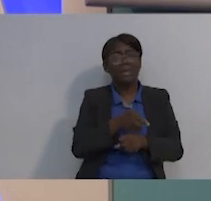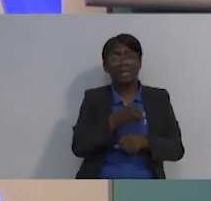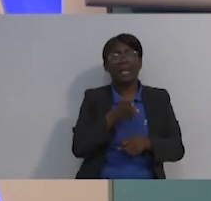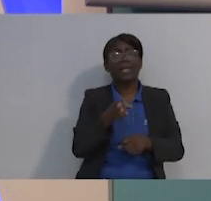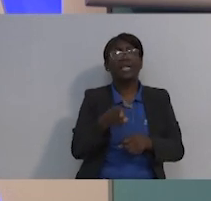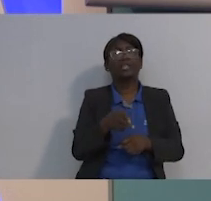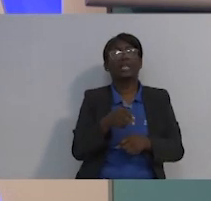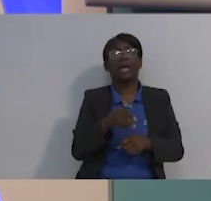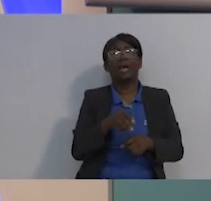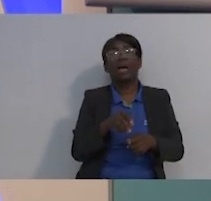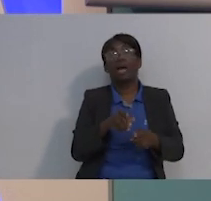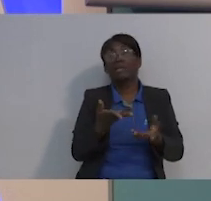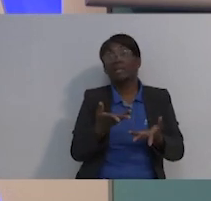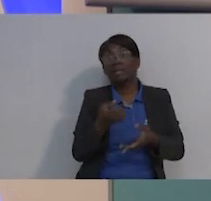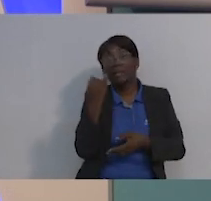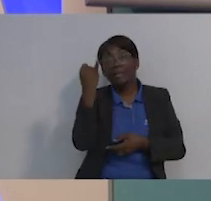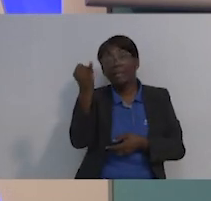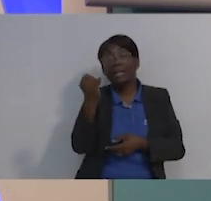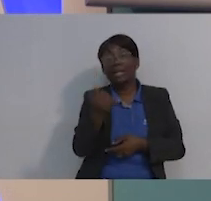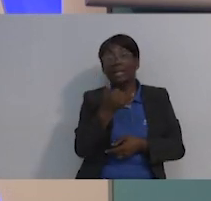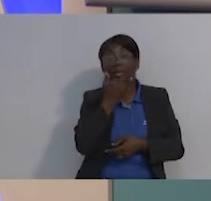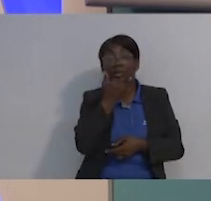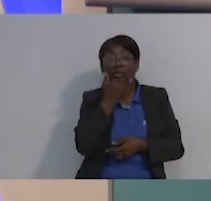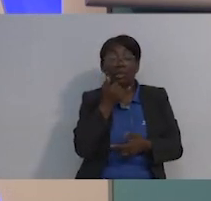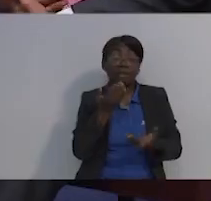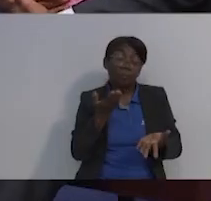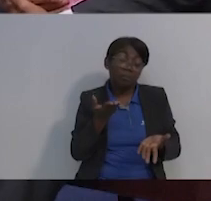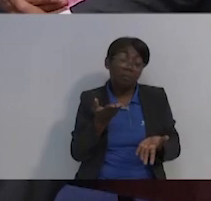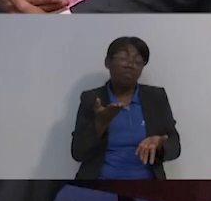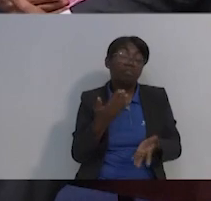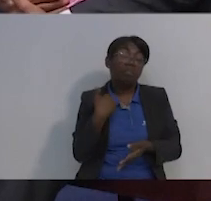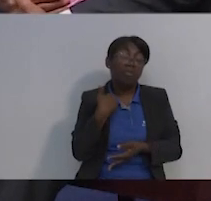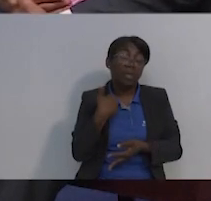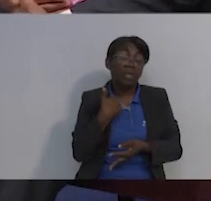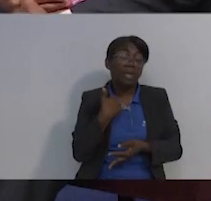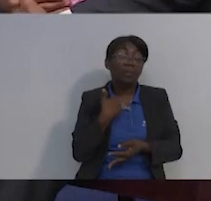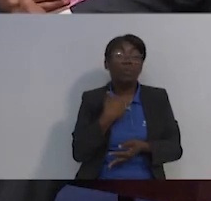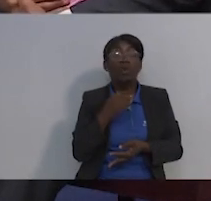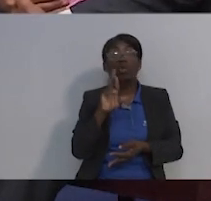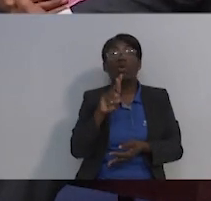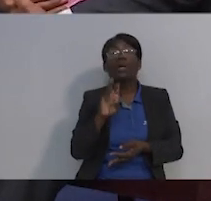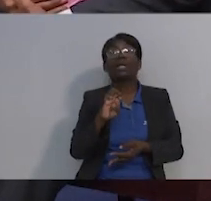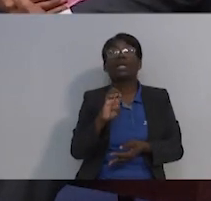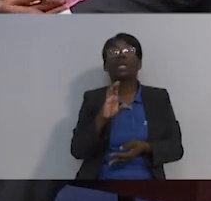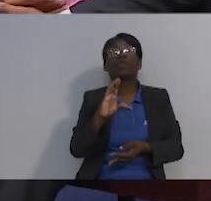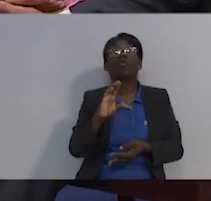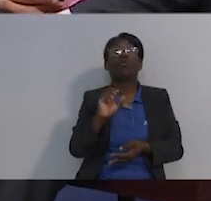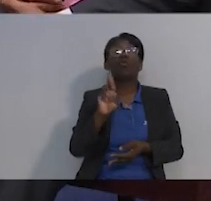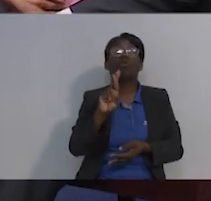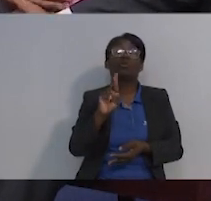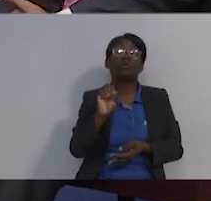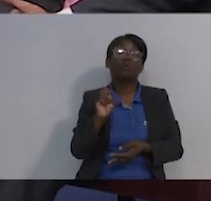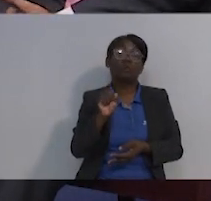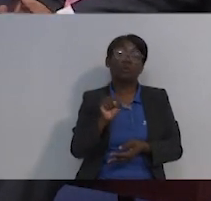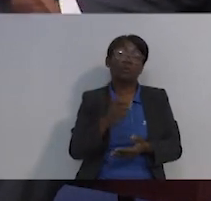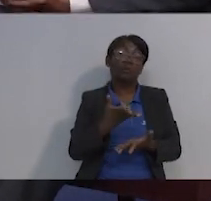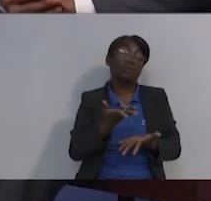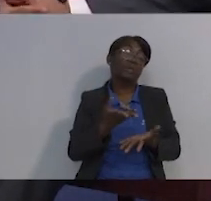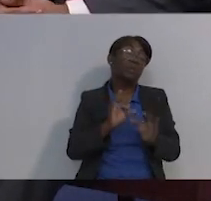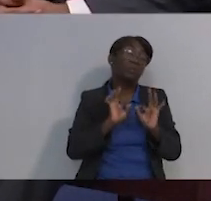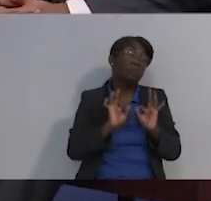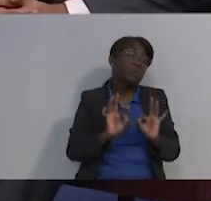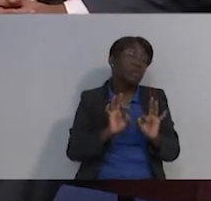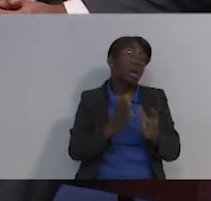sí, nosotros a nivel institucional también tenemos los recursos, es importante saber que si bien en algunas